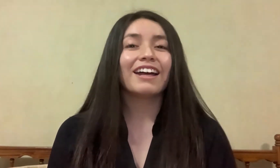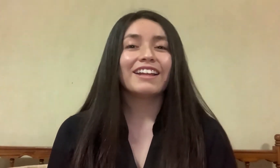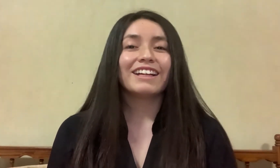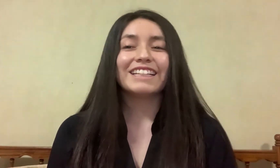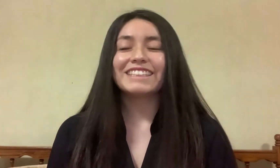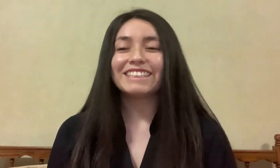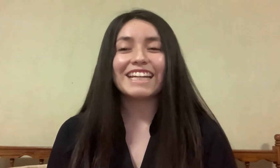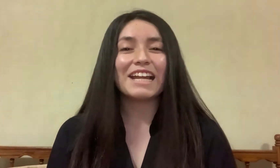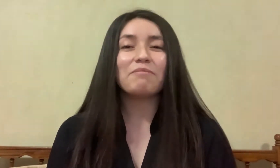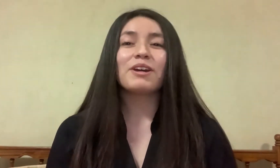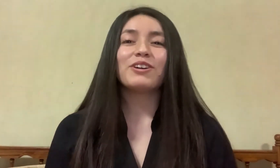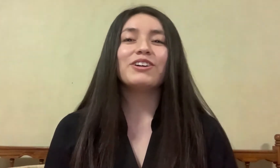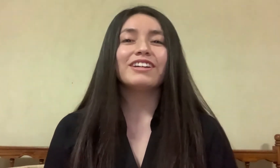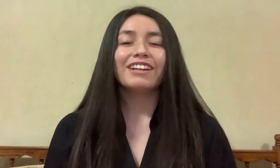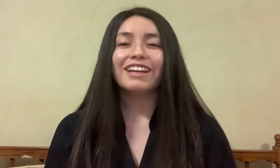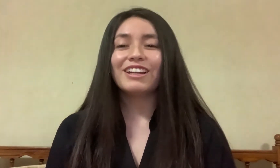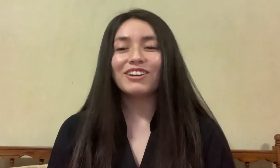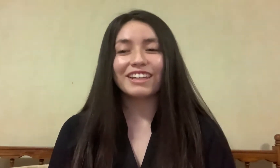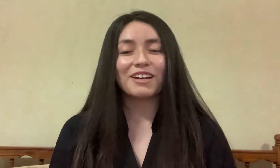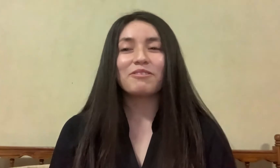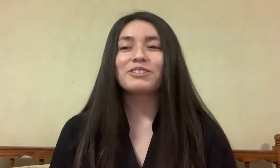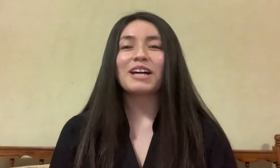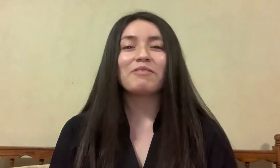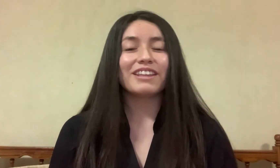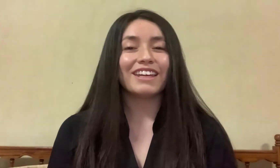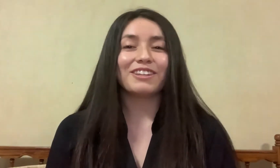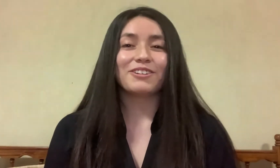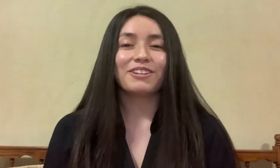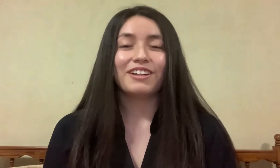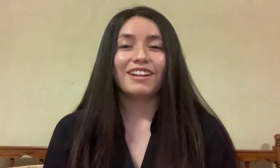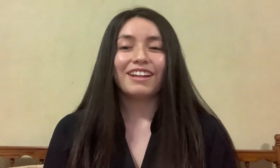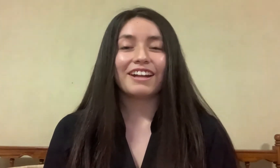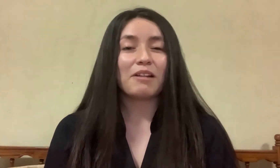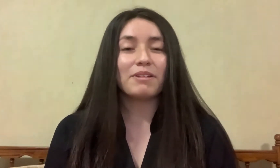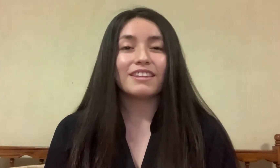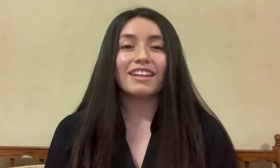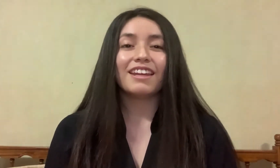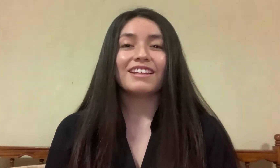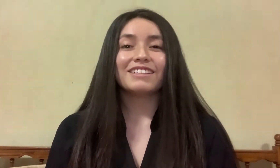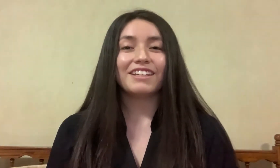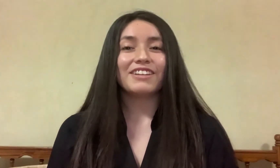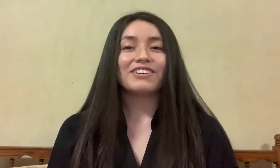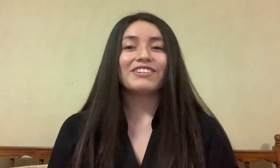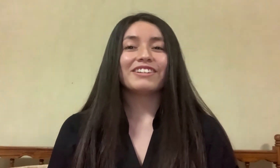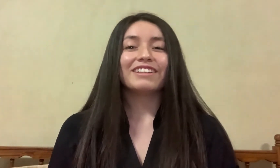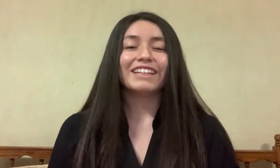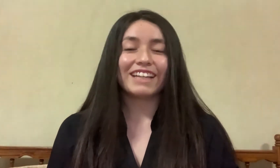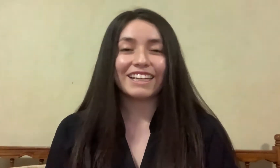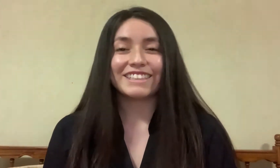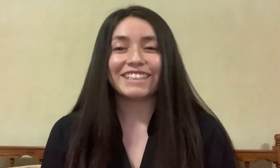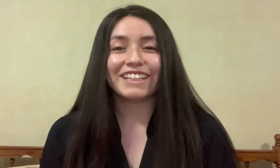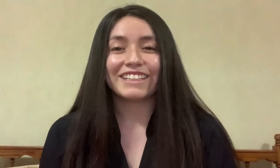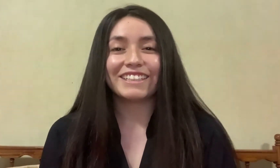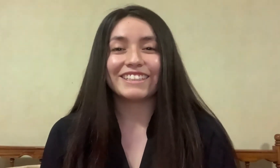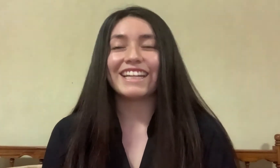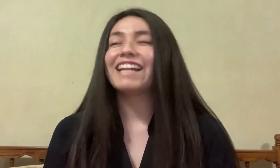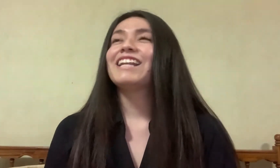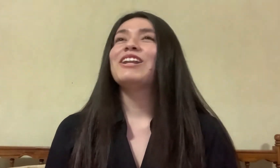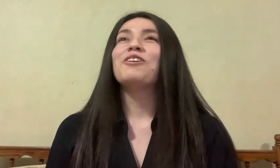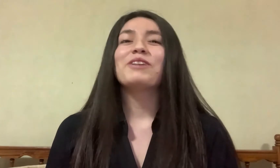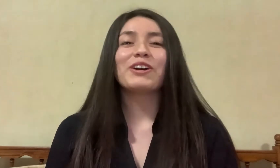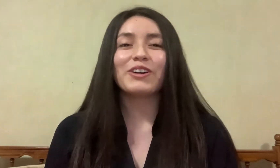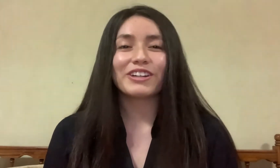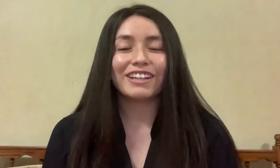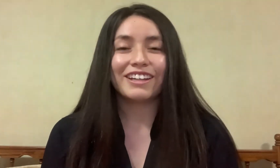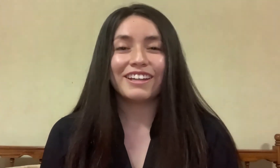nunca. Ser el mejor es lo que estamos aprendiendo. Realmente, chiquillos, destáquense. Sean